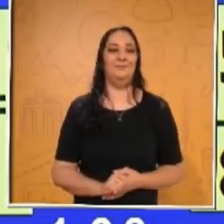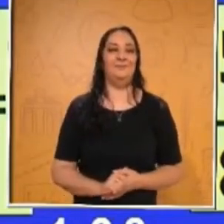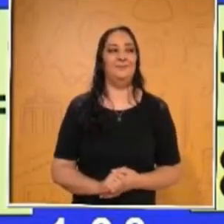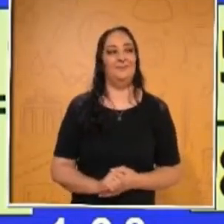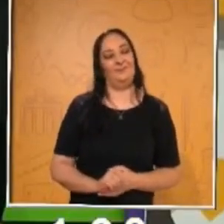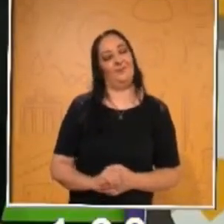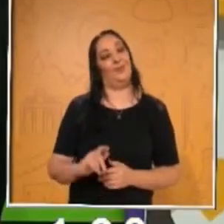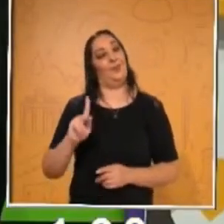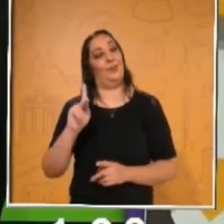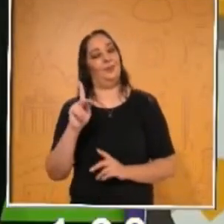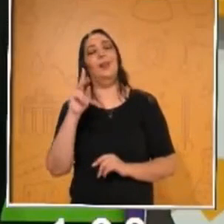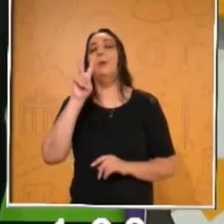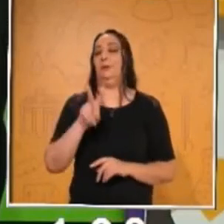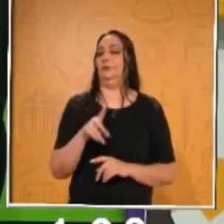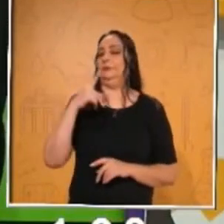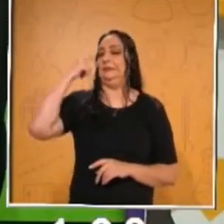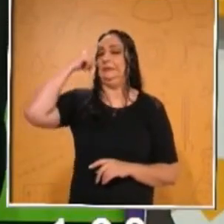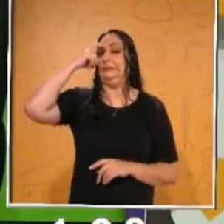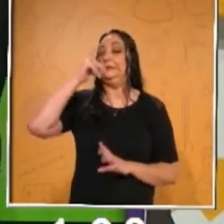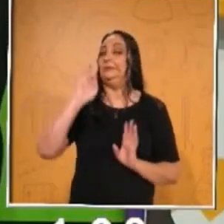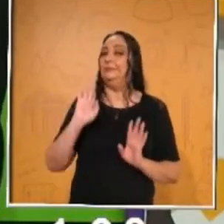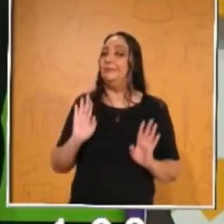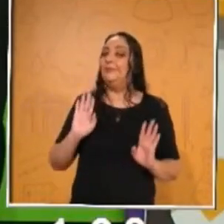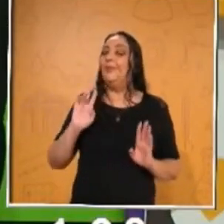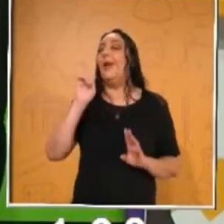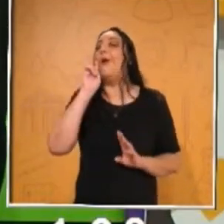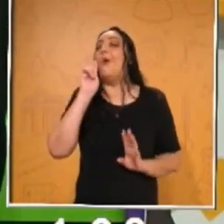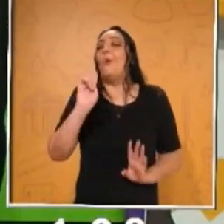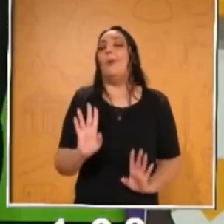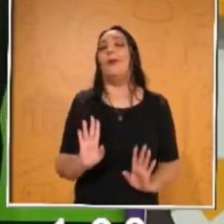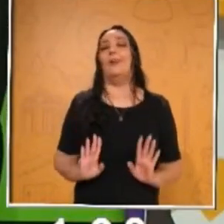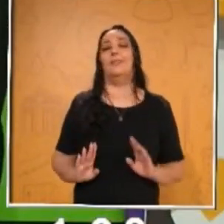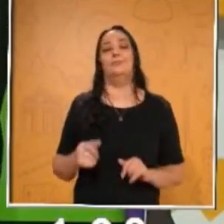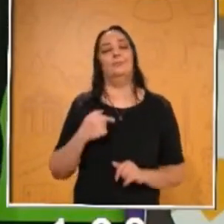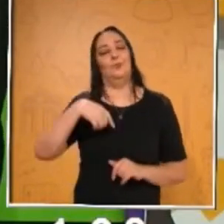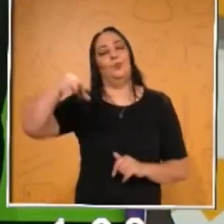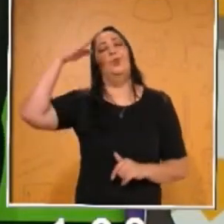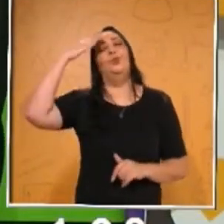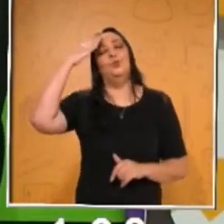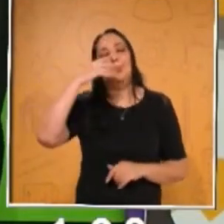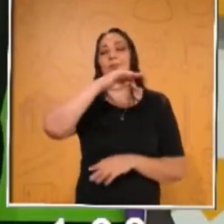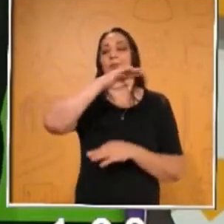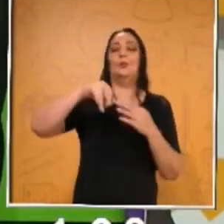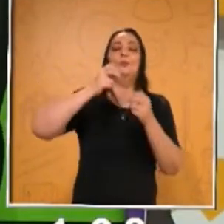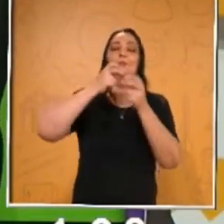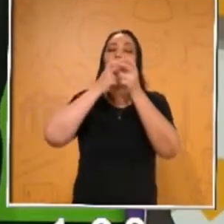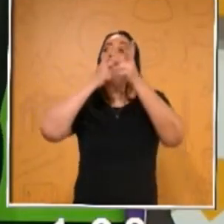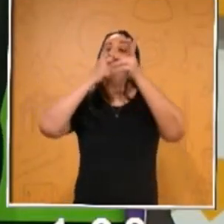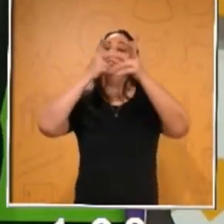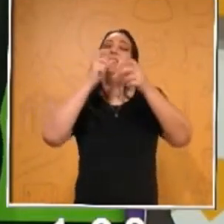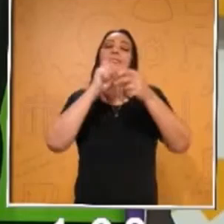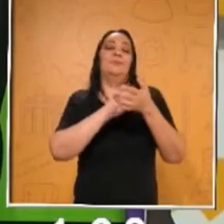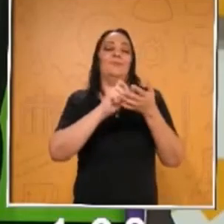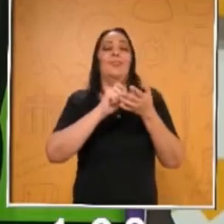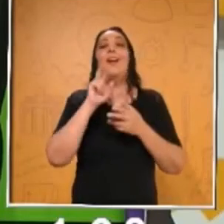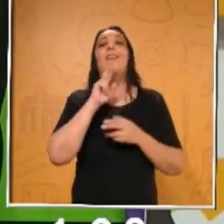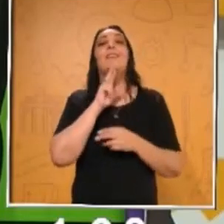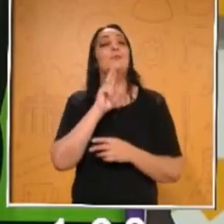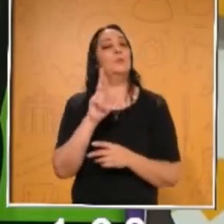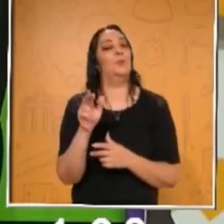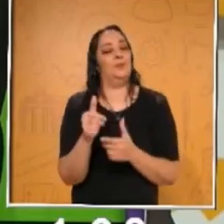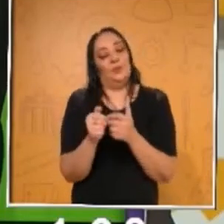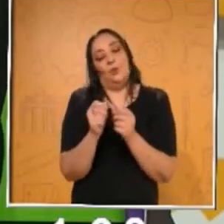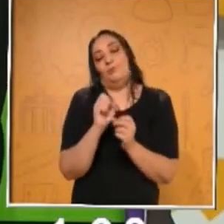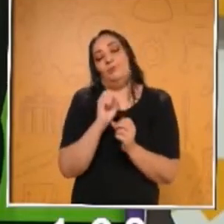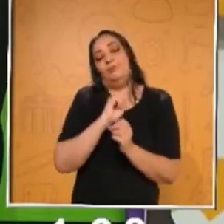Muy bien. Está bastante difícil esta vez, ¿eh? Está bastante a ver. Yo sé que todos son bien listos. Vayan escribiendo las respuestas. Ahí